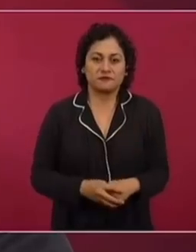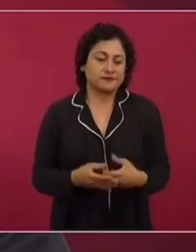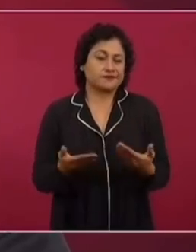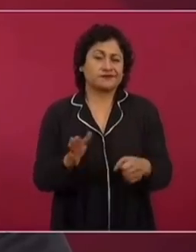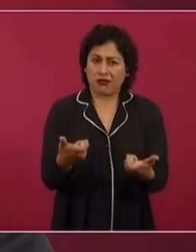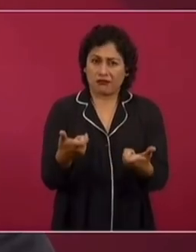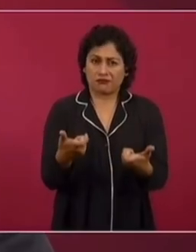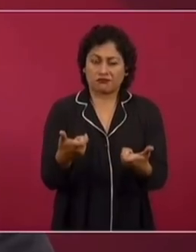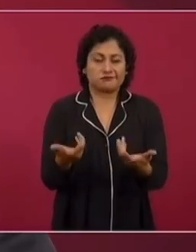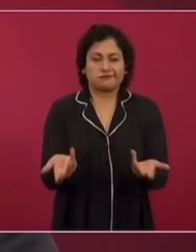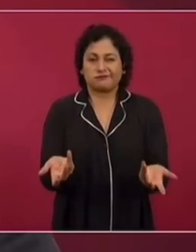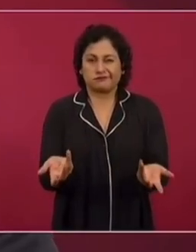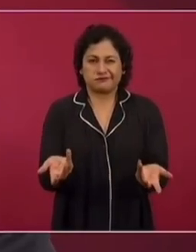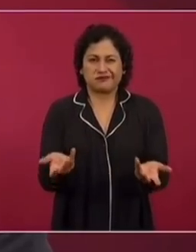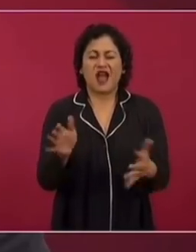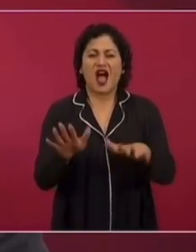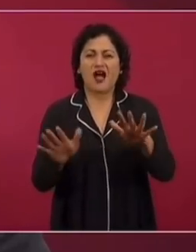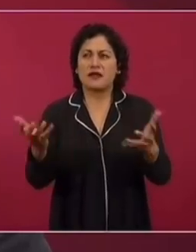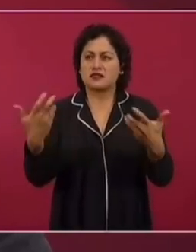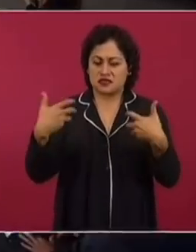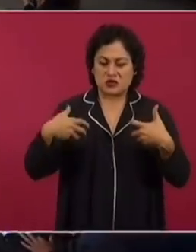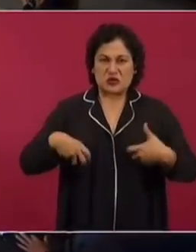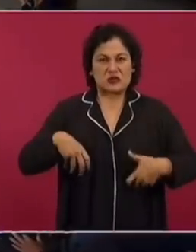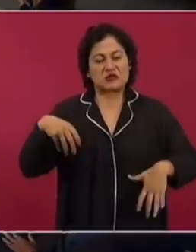Entonces, el dinero muchas veces es desperdicio.